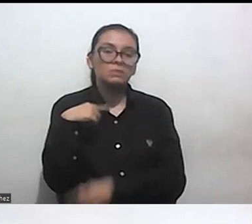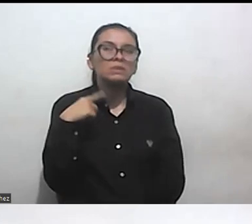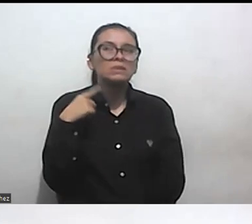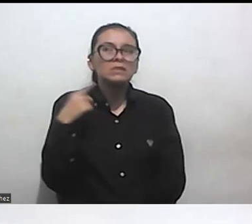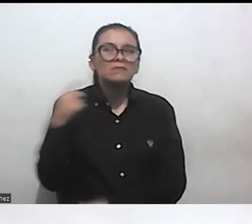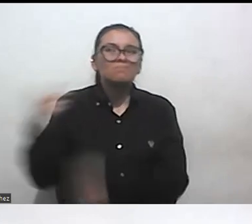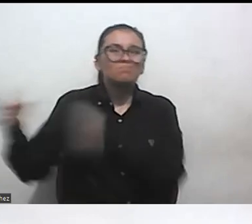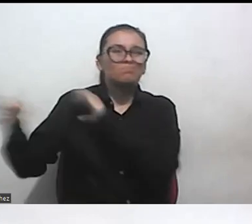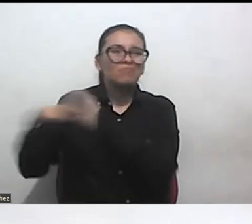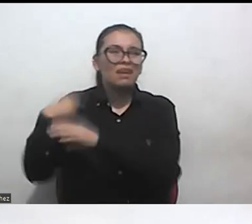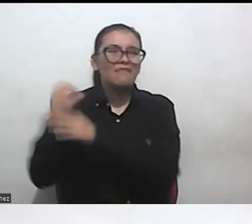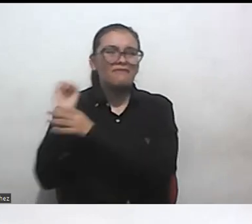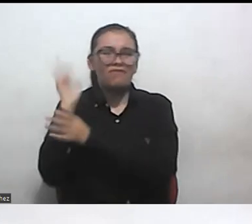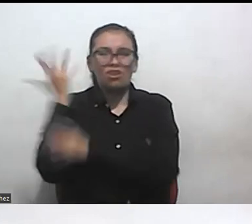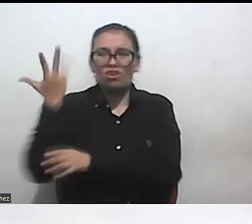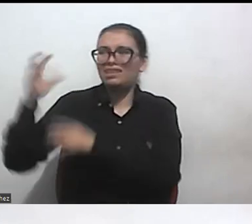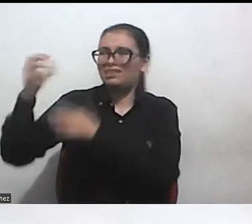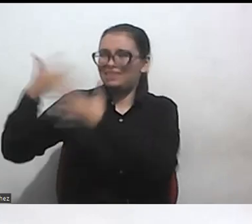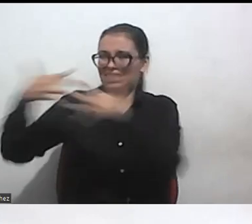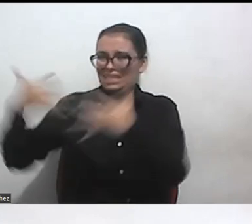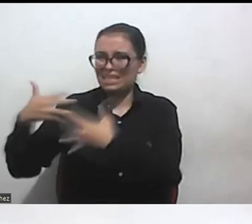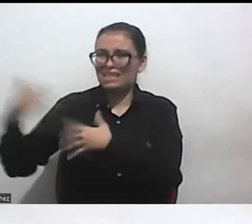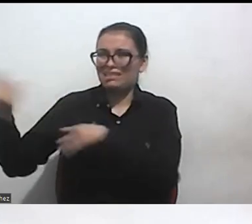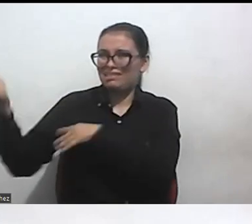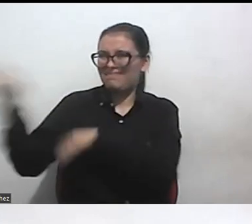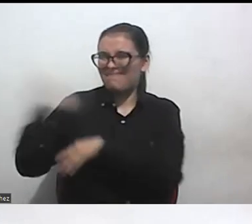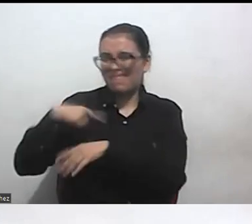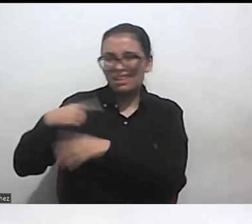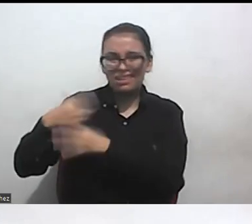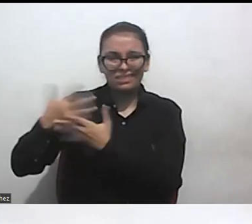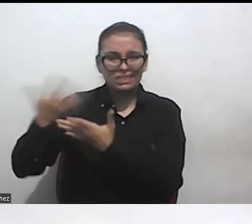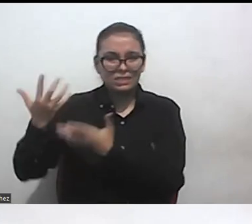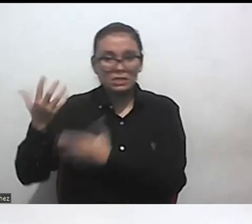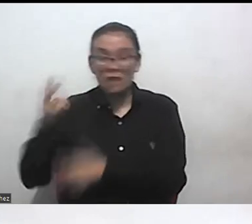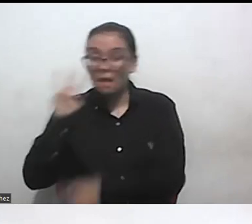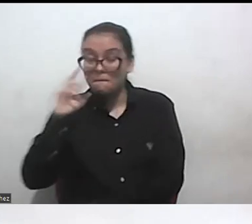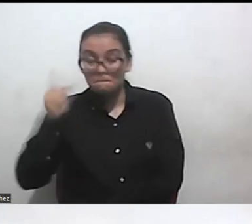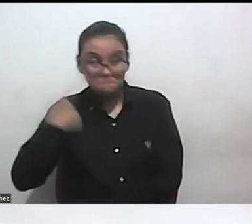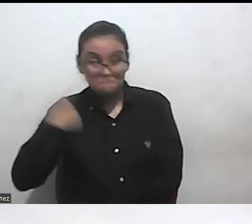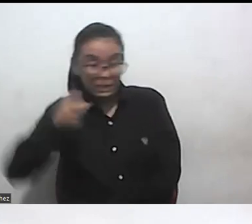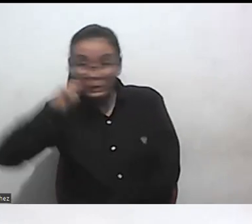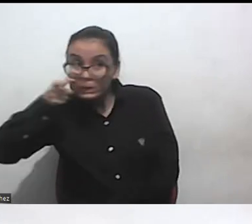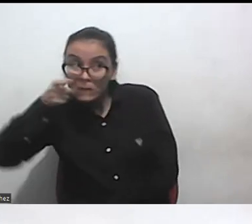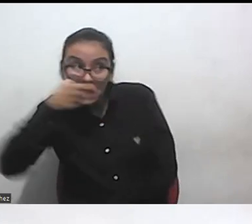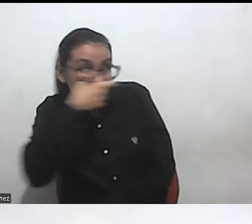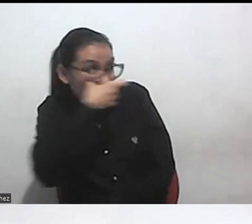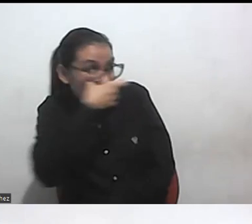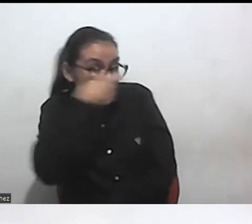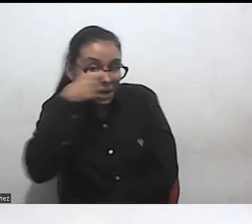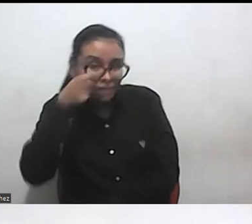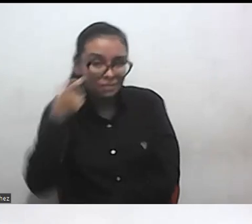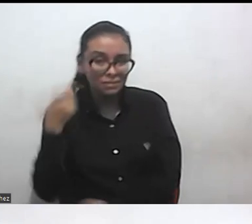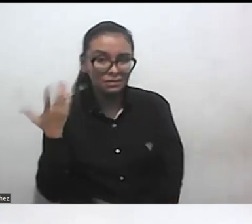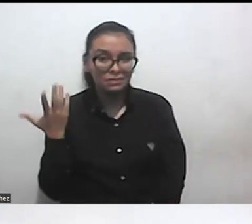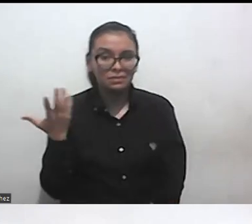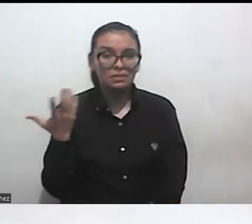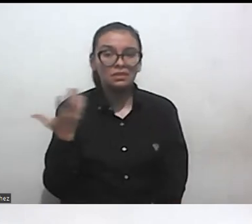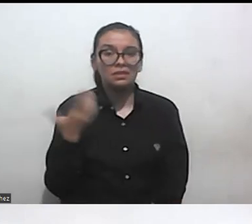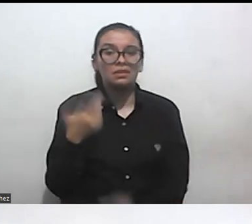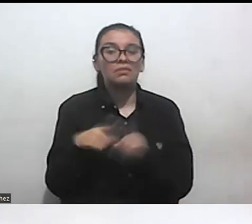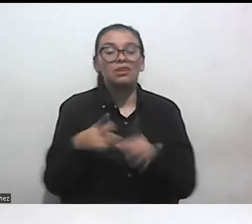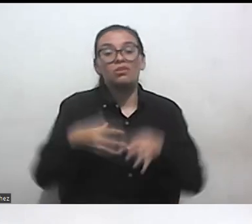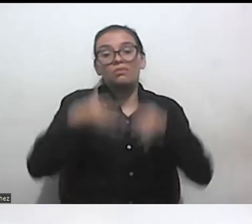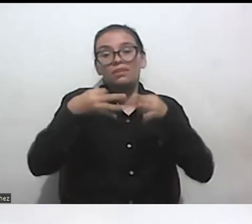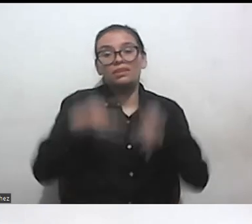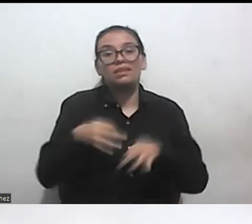flores me han mandado de todo me tienen vigilada pero no es no no está la garantía del